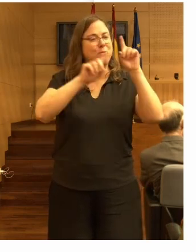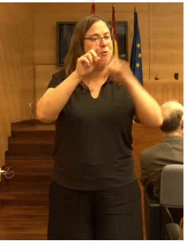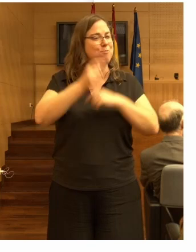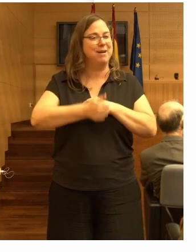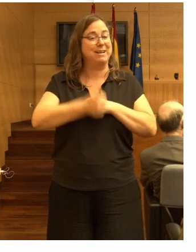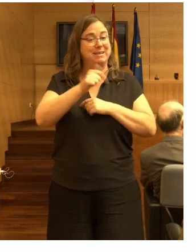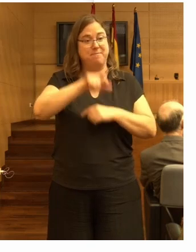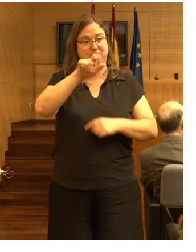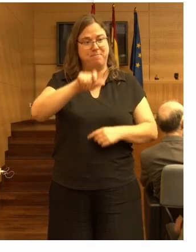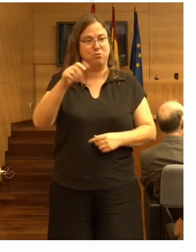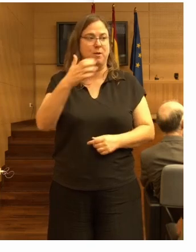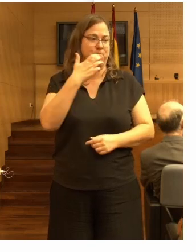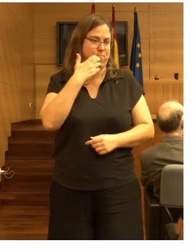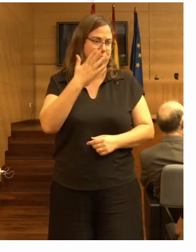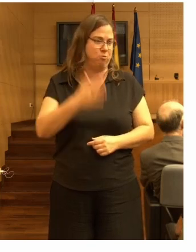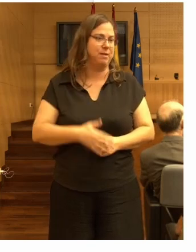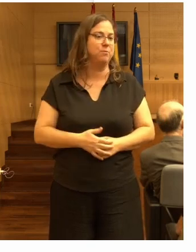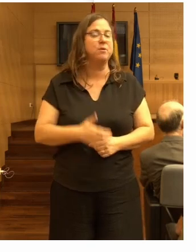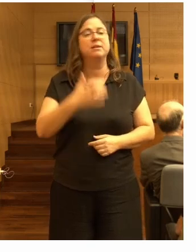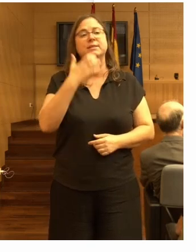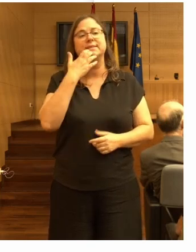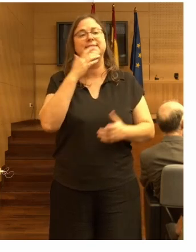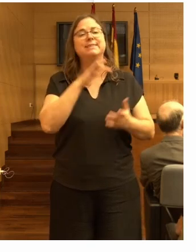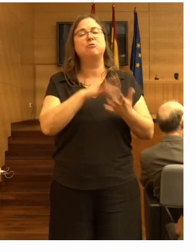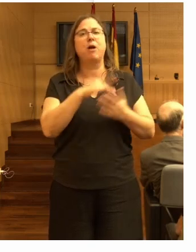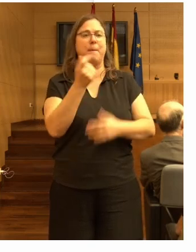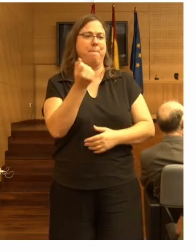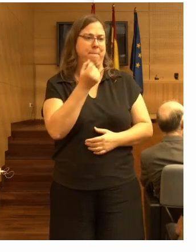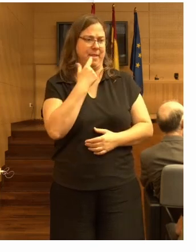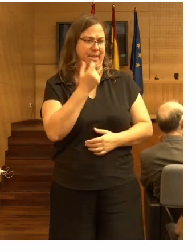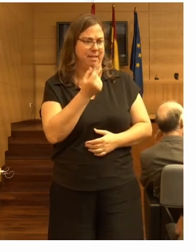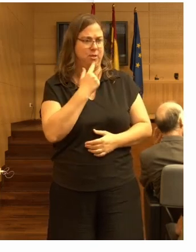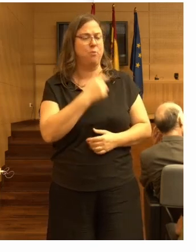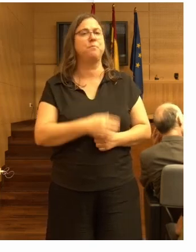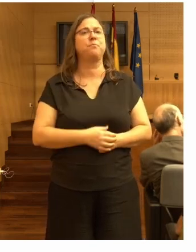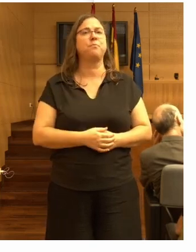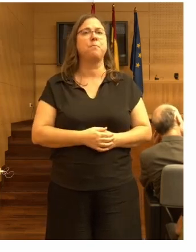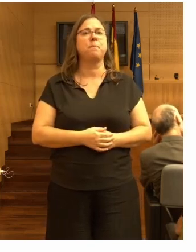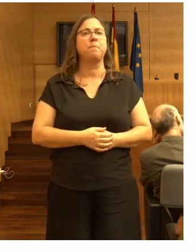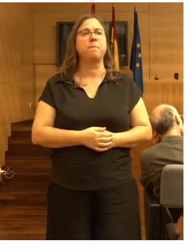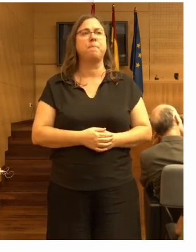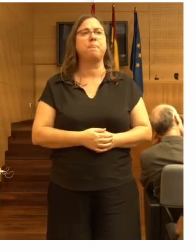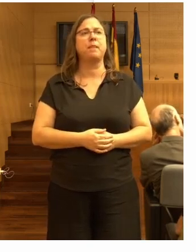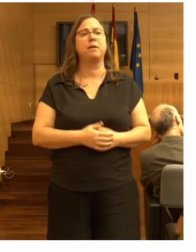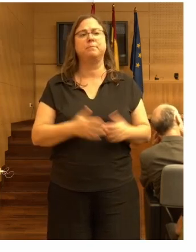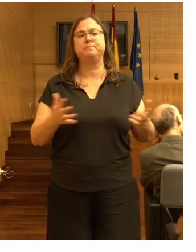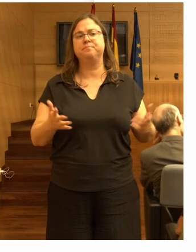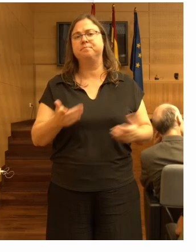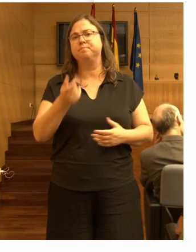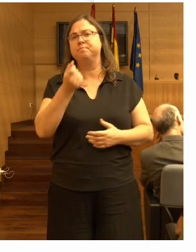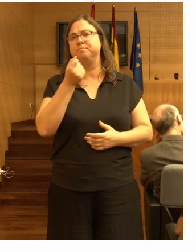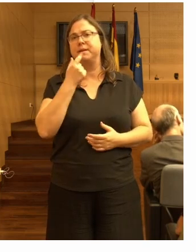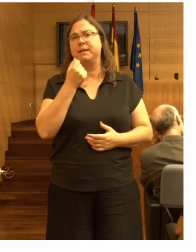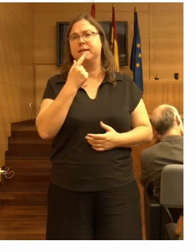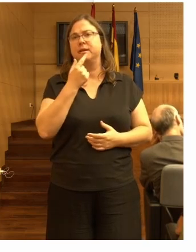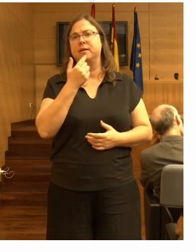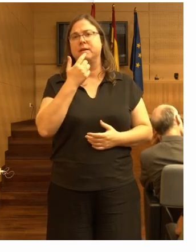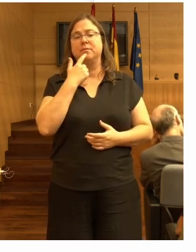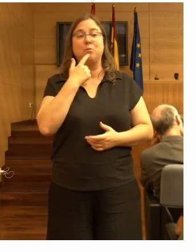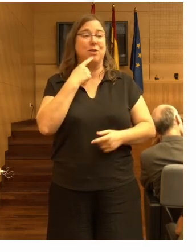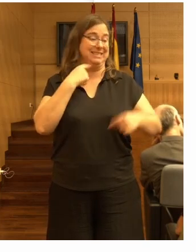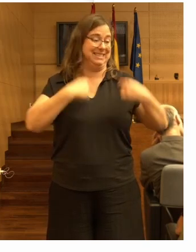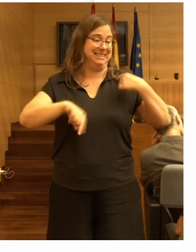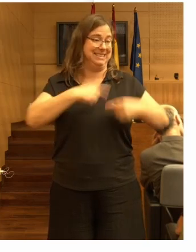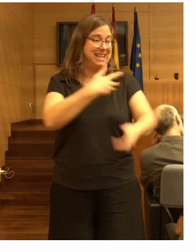que, por ejemplo, tengan medicación para la sangre,